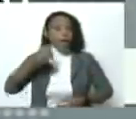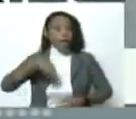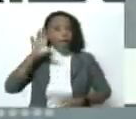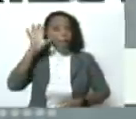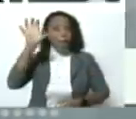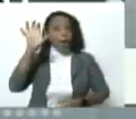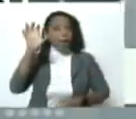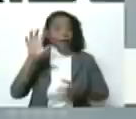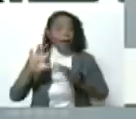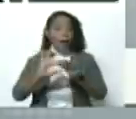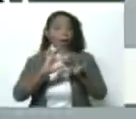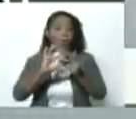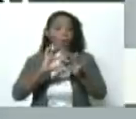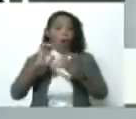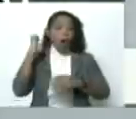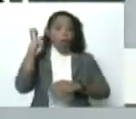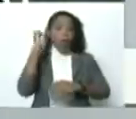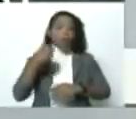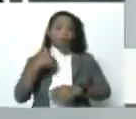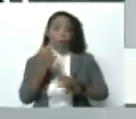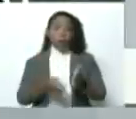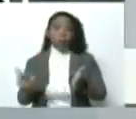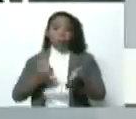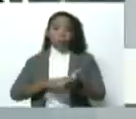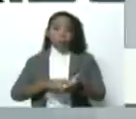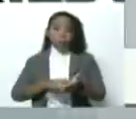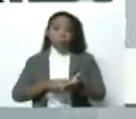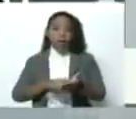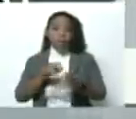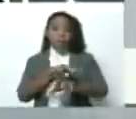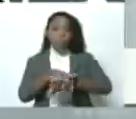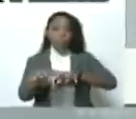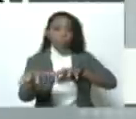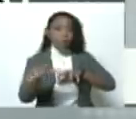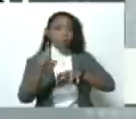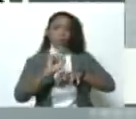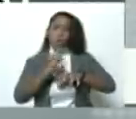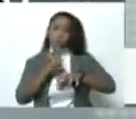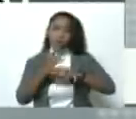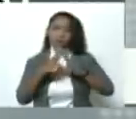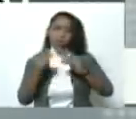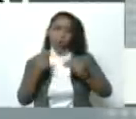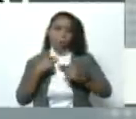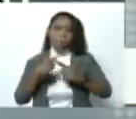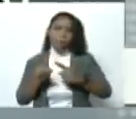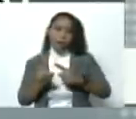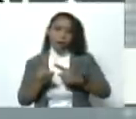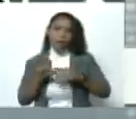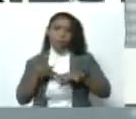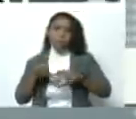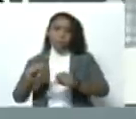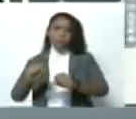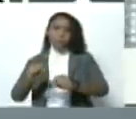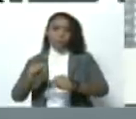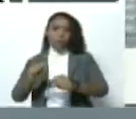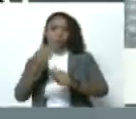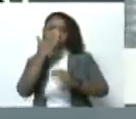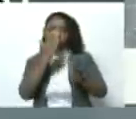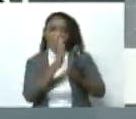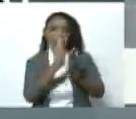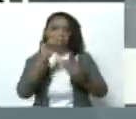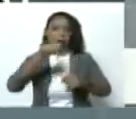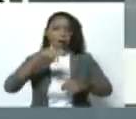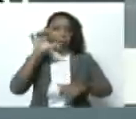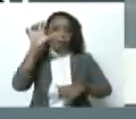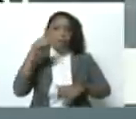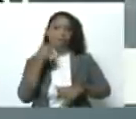la Unión Europea, que, repito, vino con una posición mayoritariamente, no digo que todos, pero mayoritariamente tomada y sesgada frente al país, haya